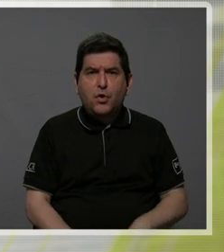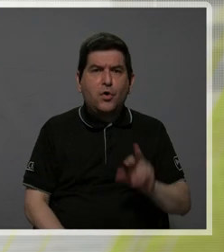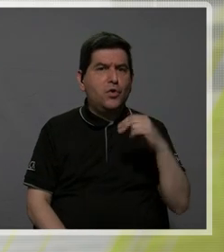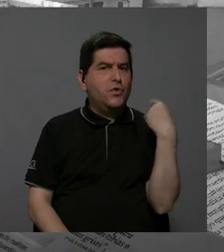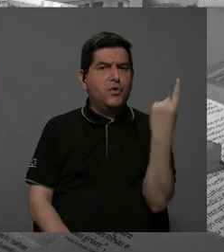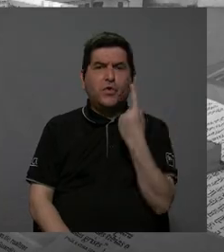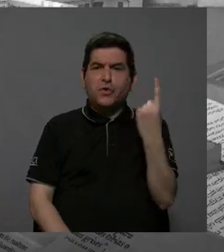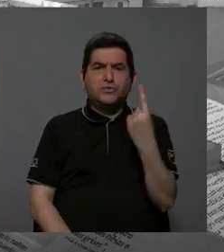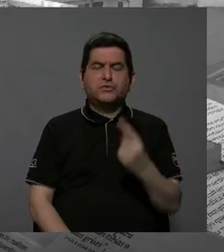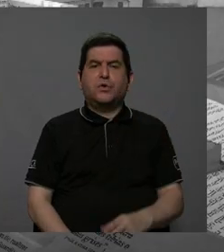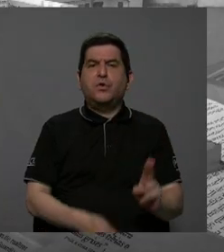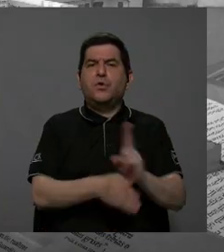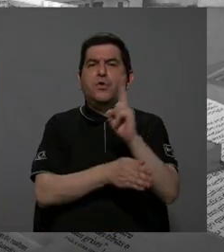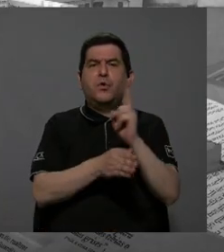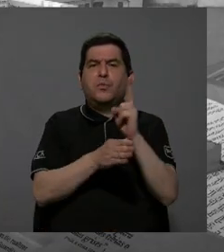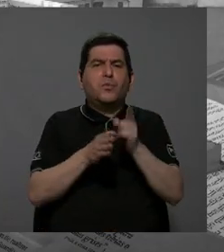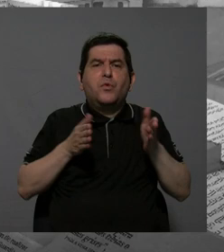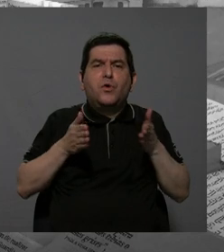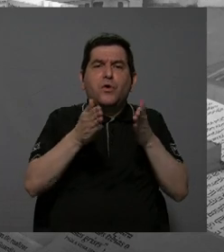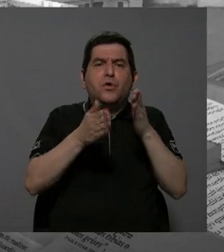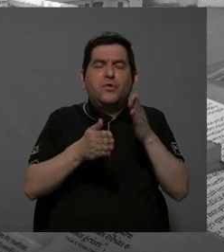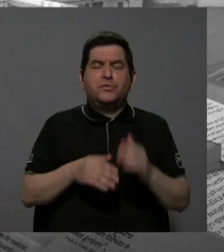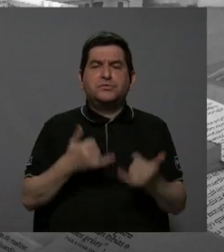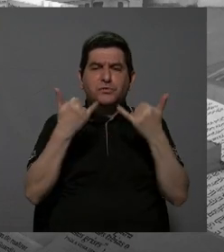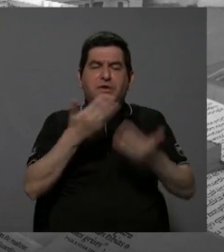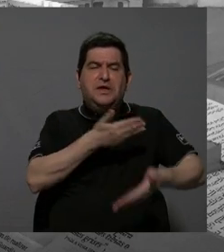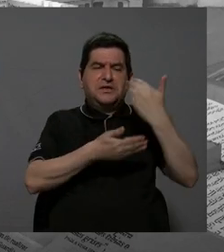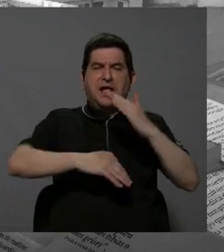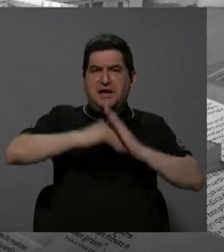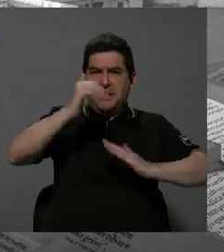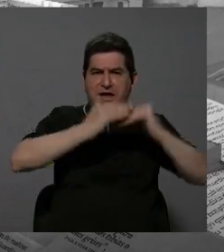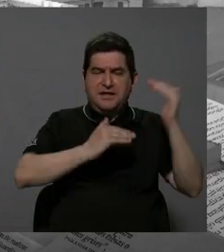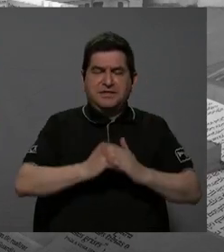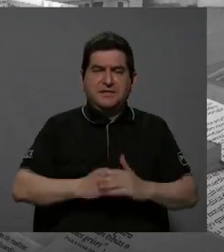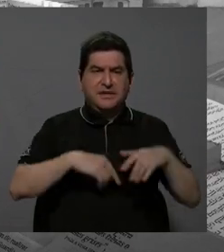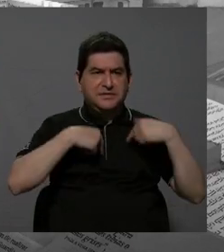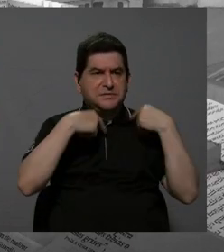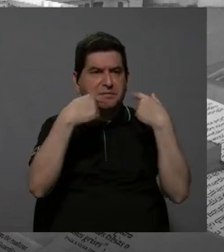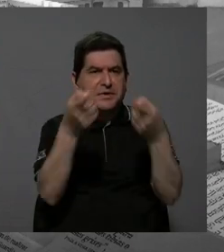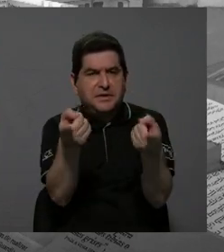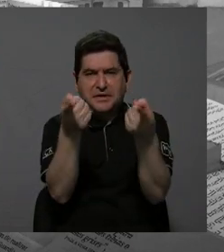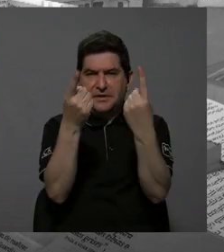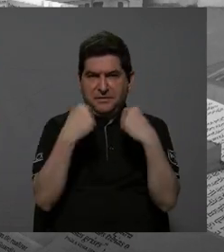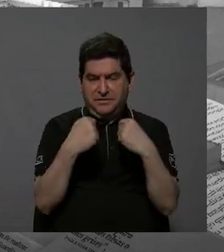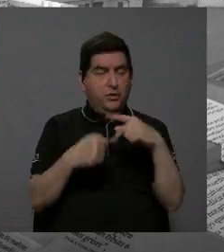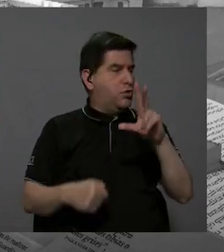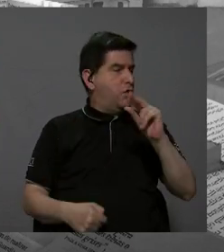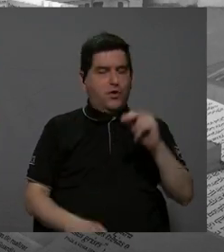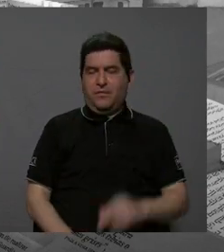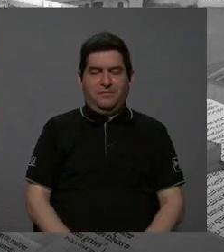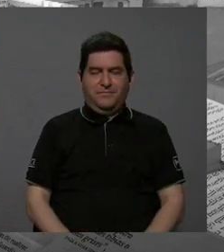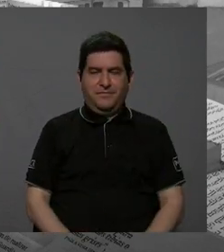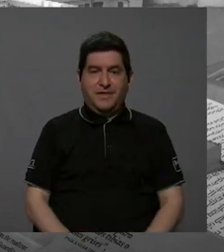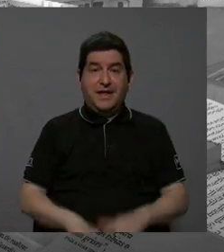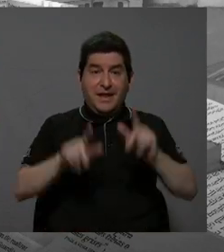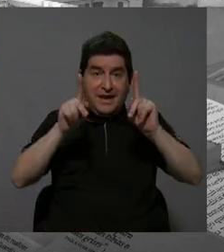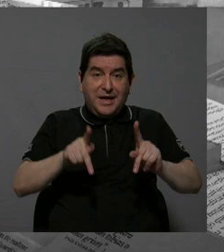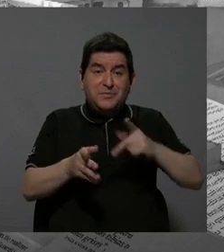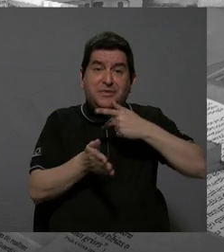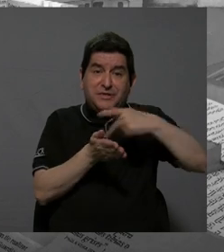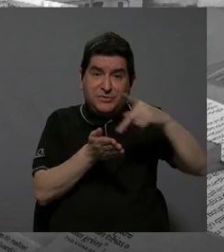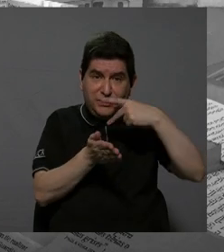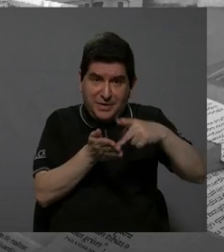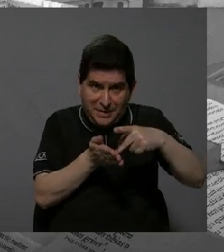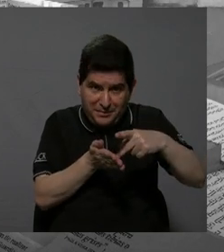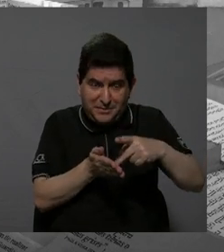únicamente por transitar por una vía que se le construyó para llegar de un punto A a un punto B. El usuario está transitando y está pagando